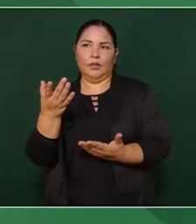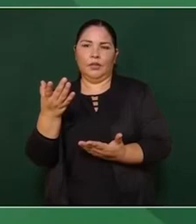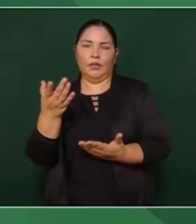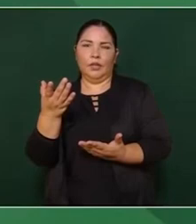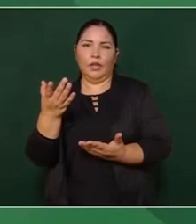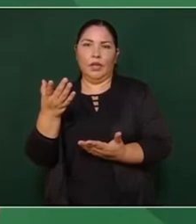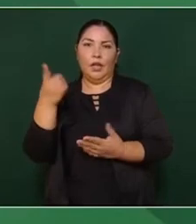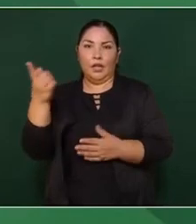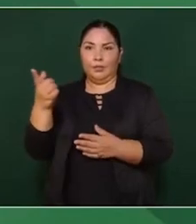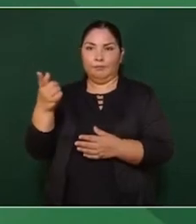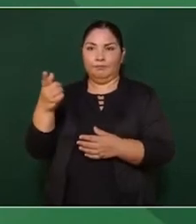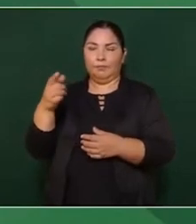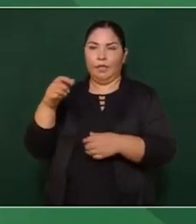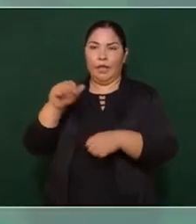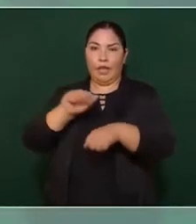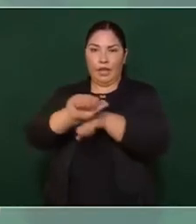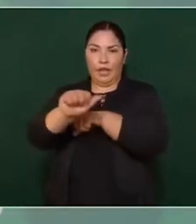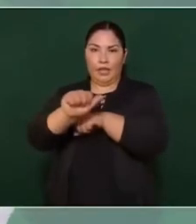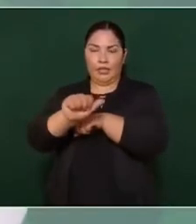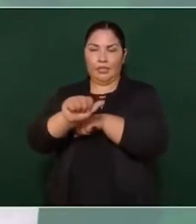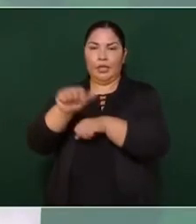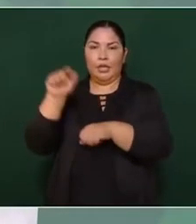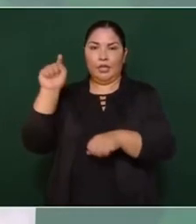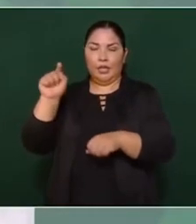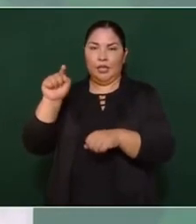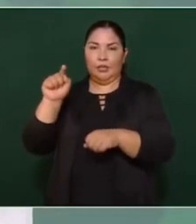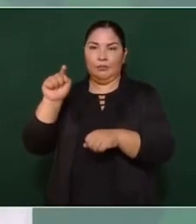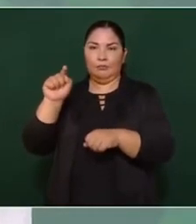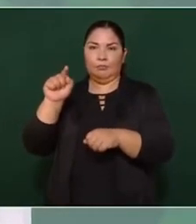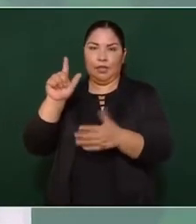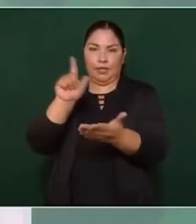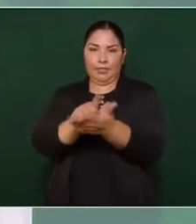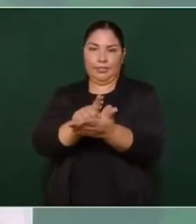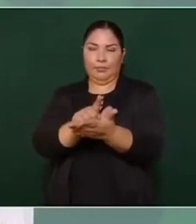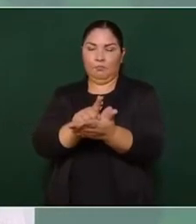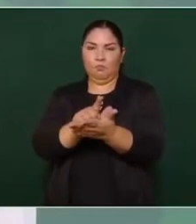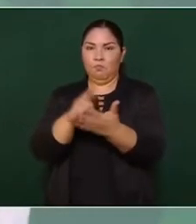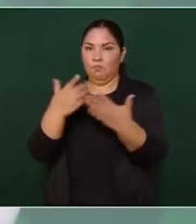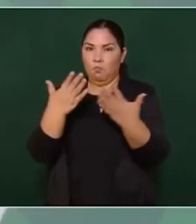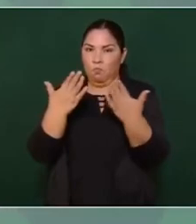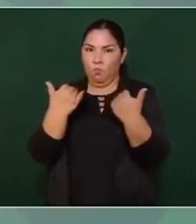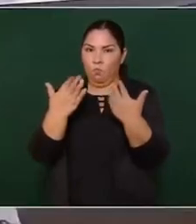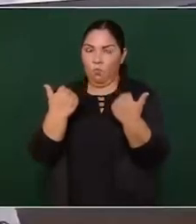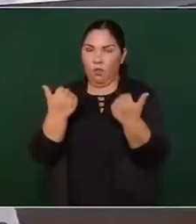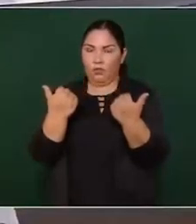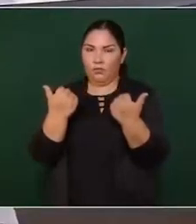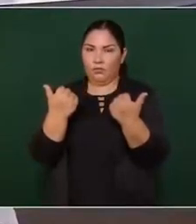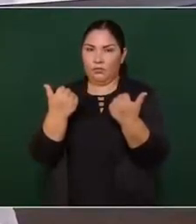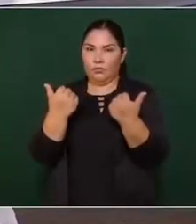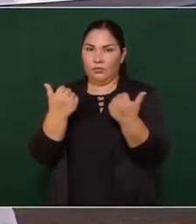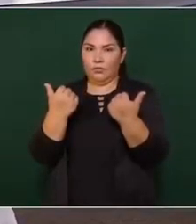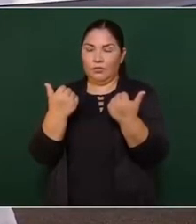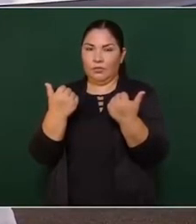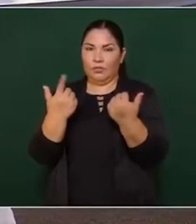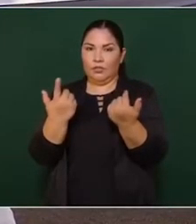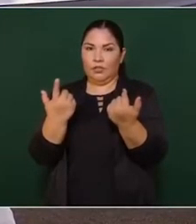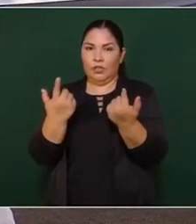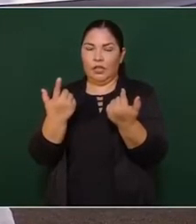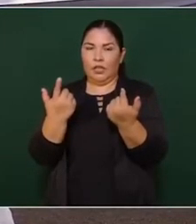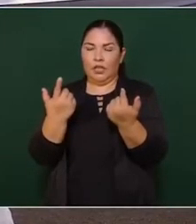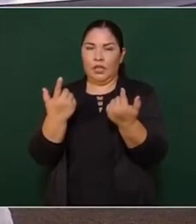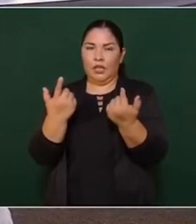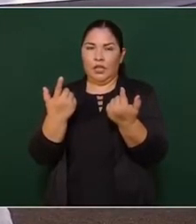de Argentina no está contemplado lo del apego a